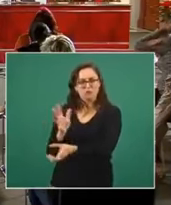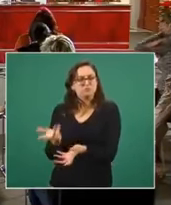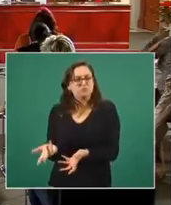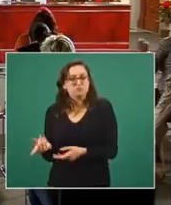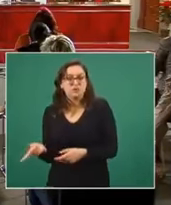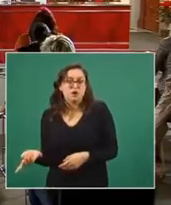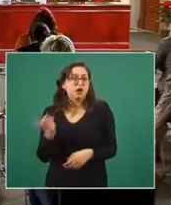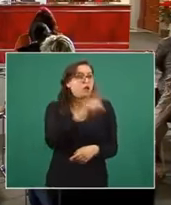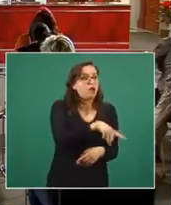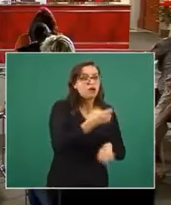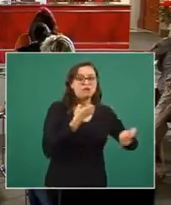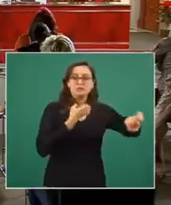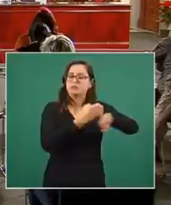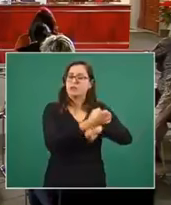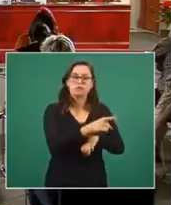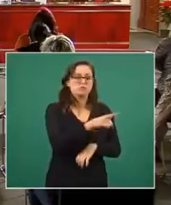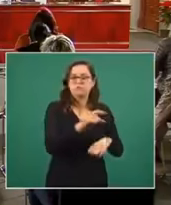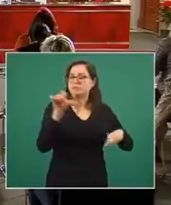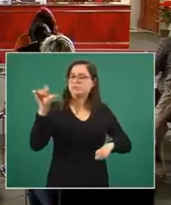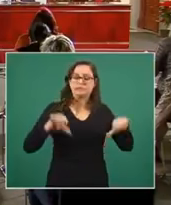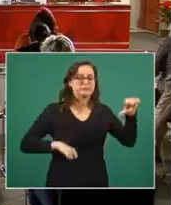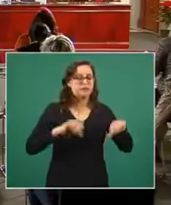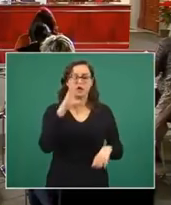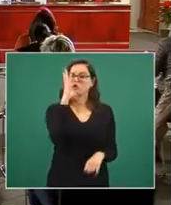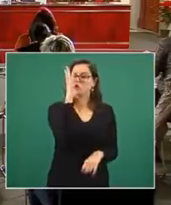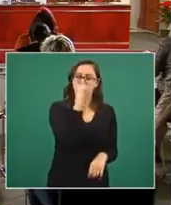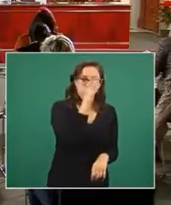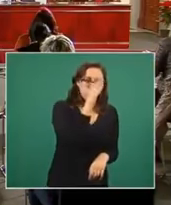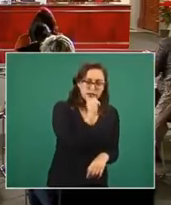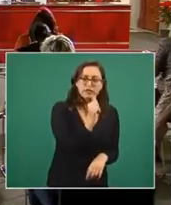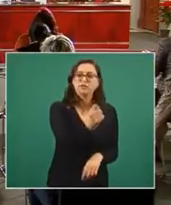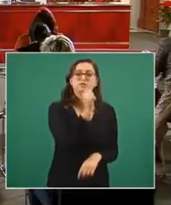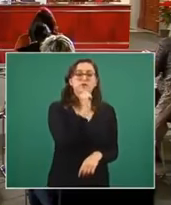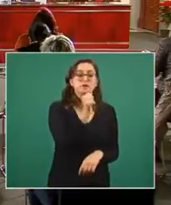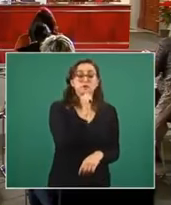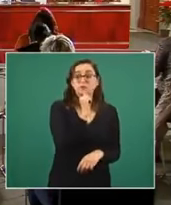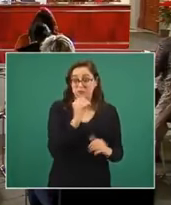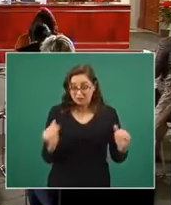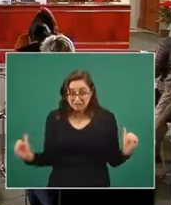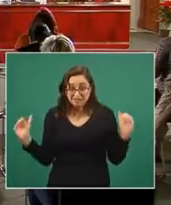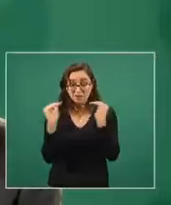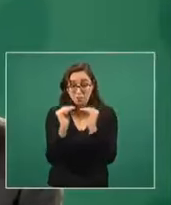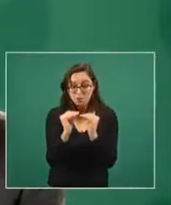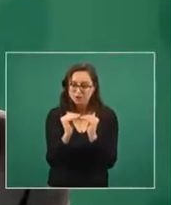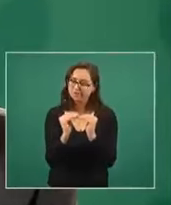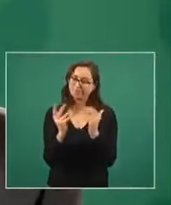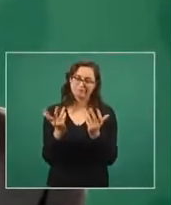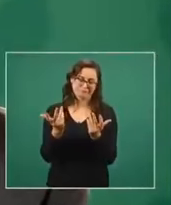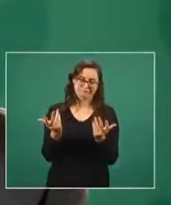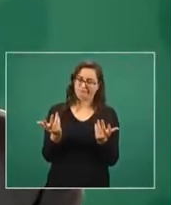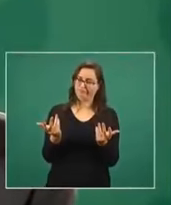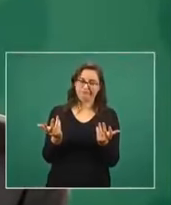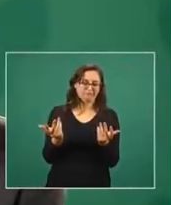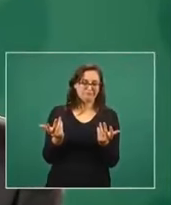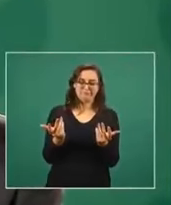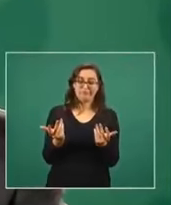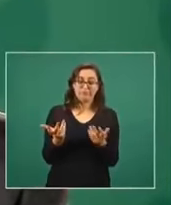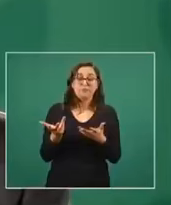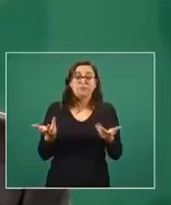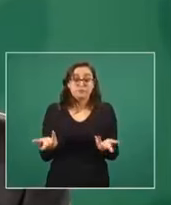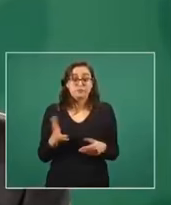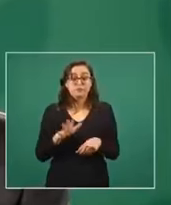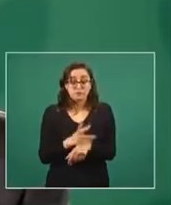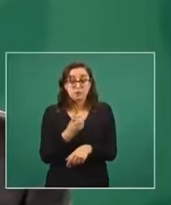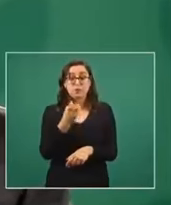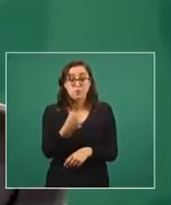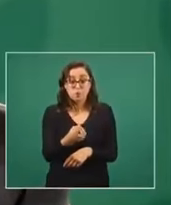otras entidades que en su momento necesitan una mayor reducción de la movilidad. Entonces, relativo a la pregunta,